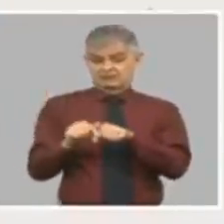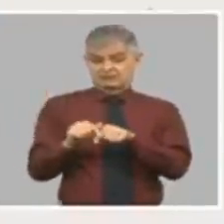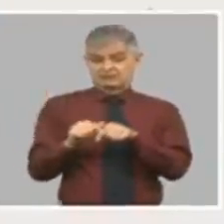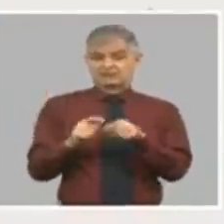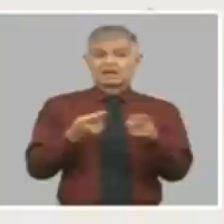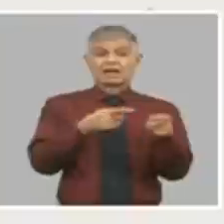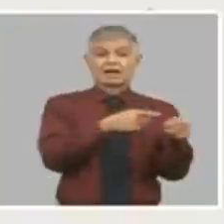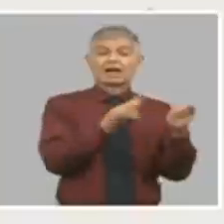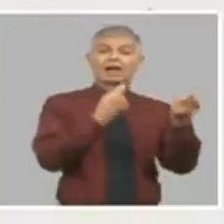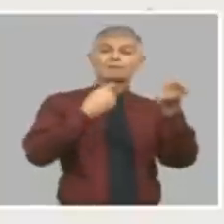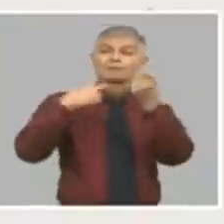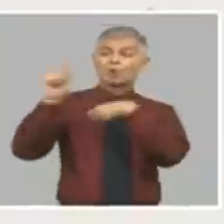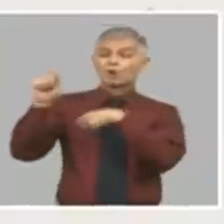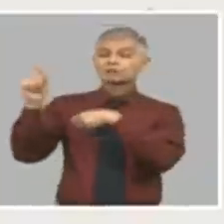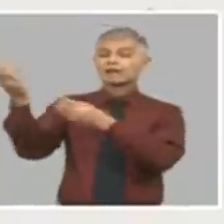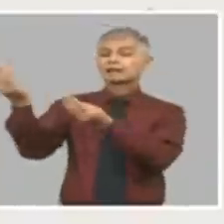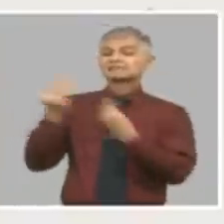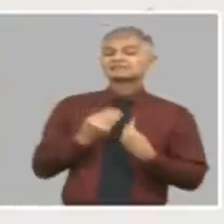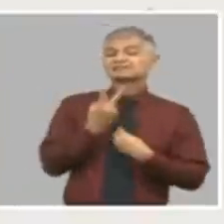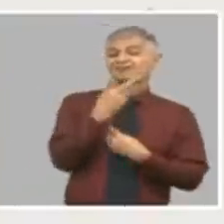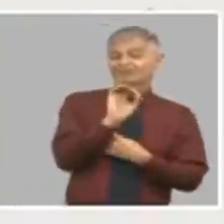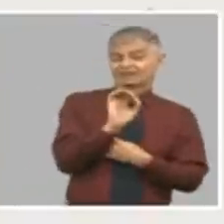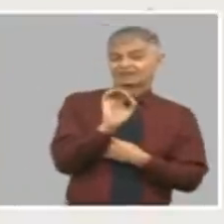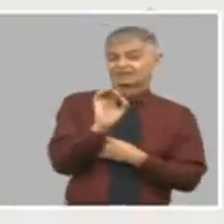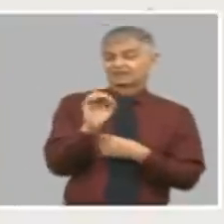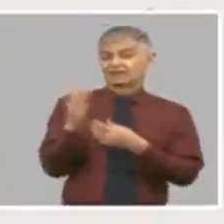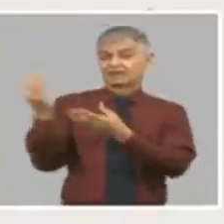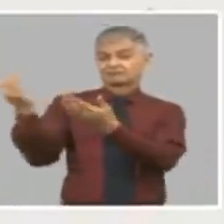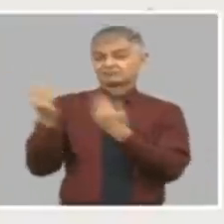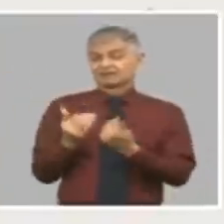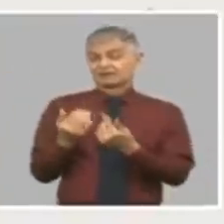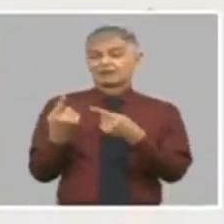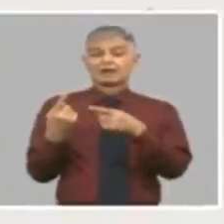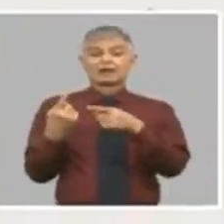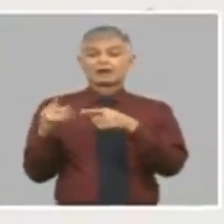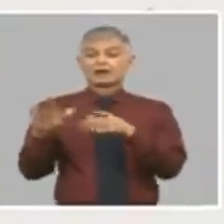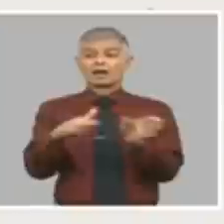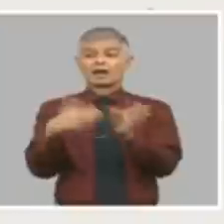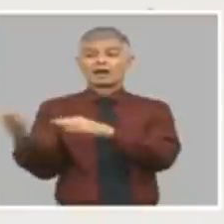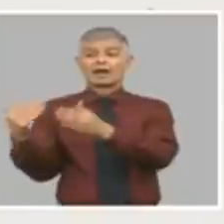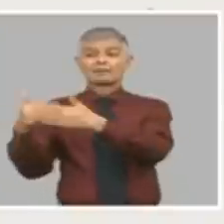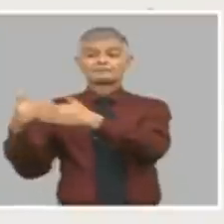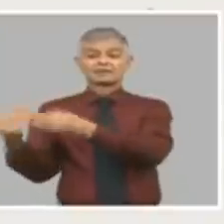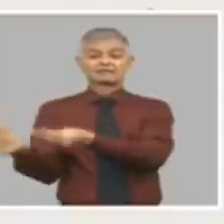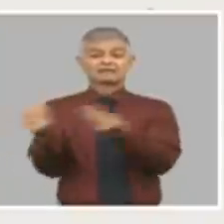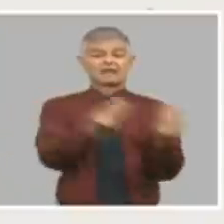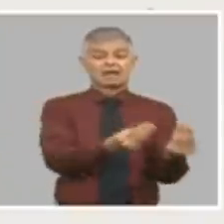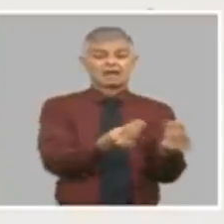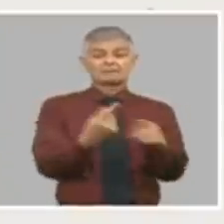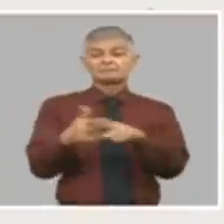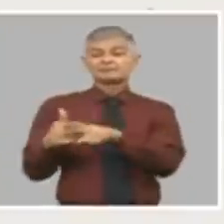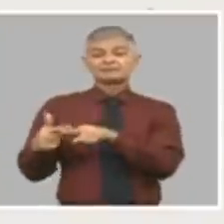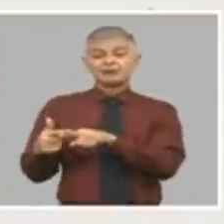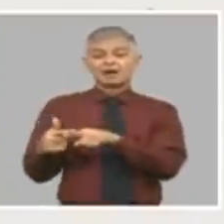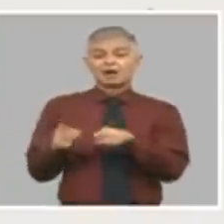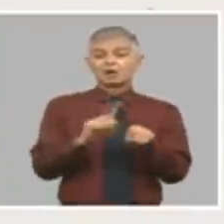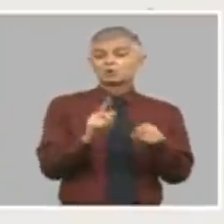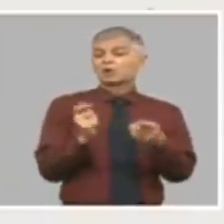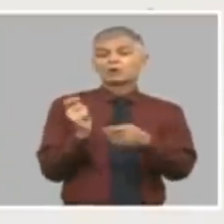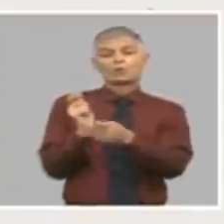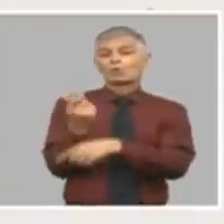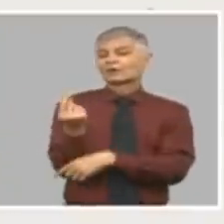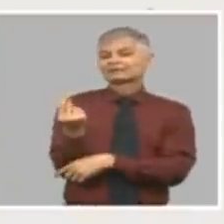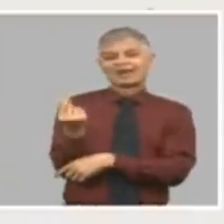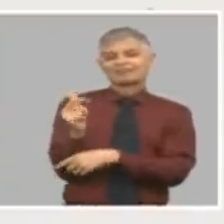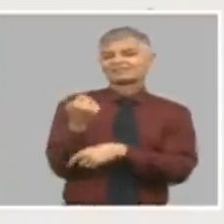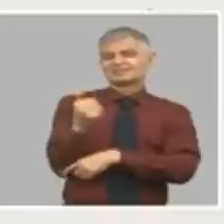veinte y si recibe materias primas nacionales de la empresa de al lado entonces le costaría diez y no le costaría veinte y